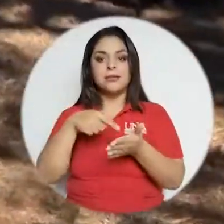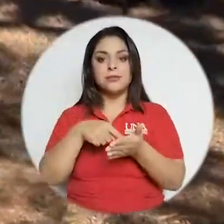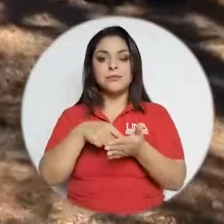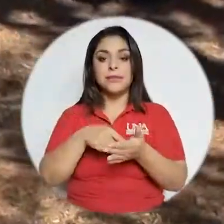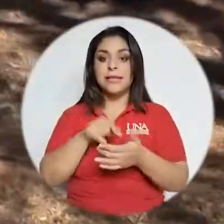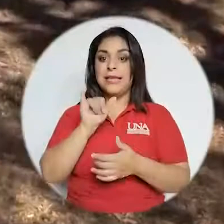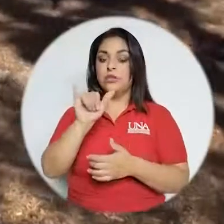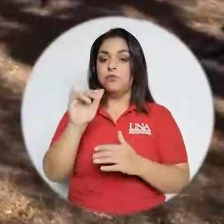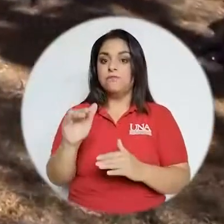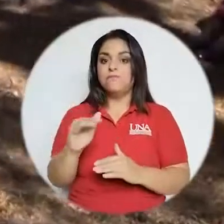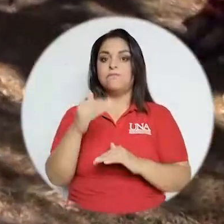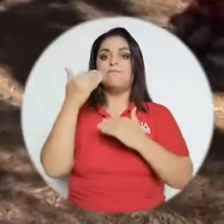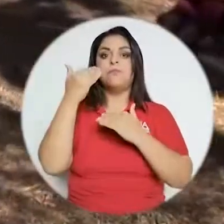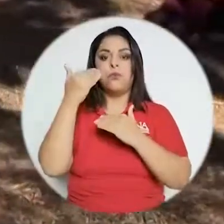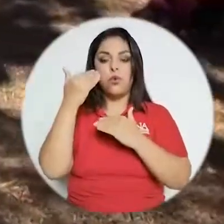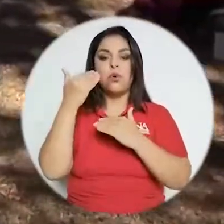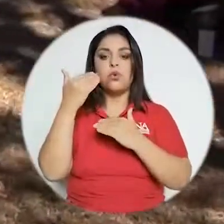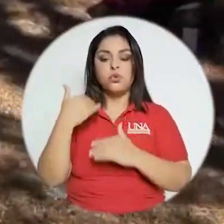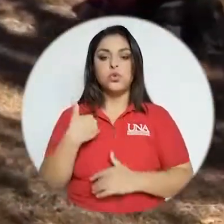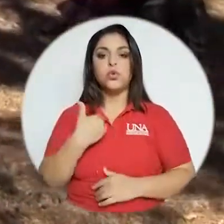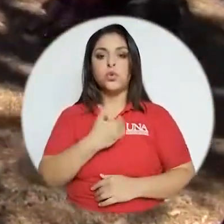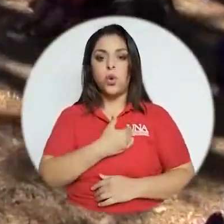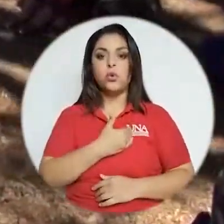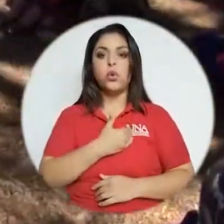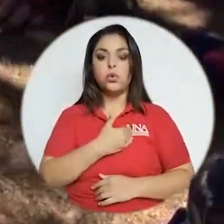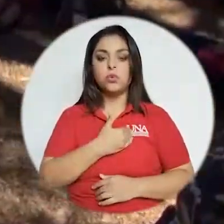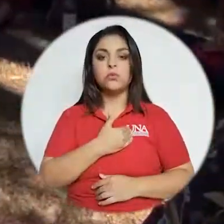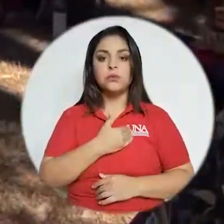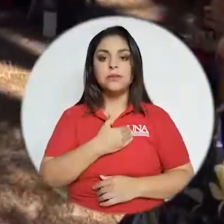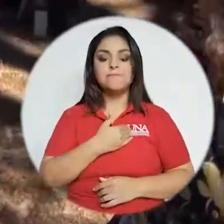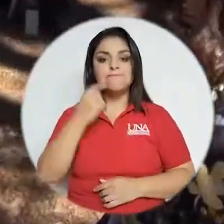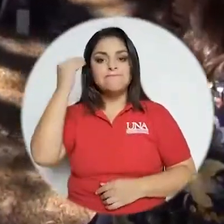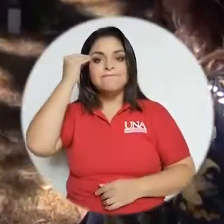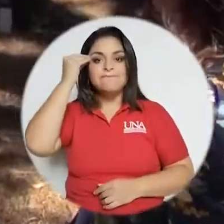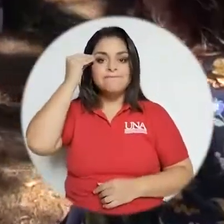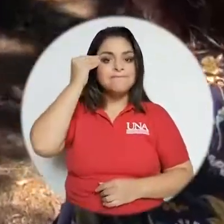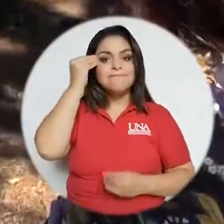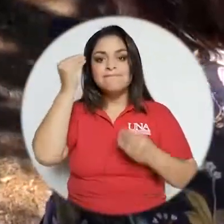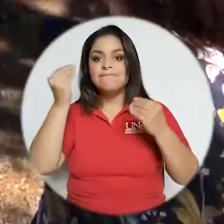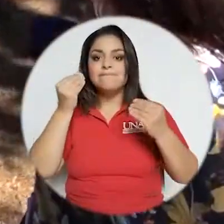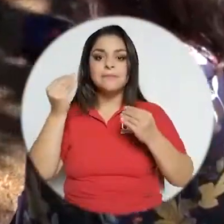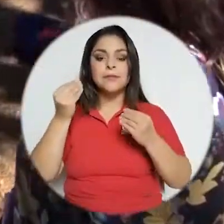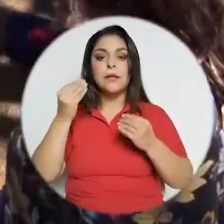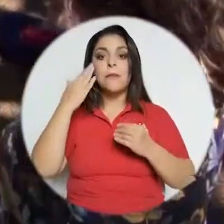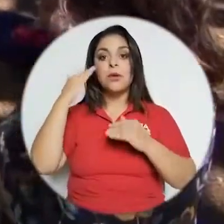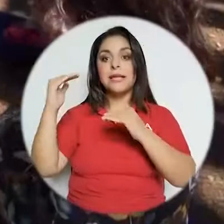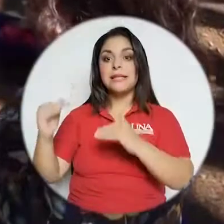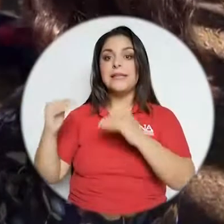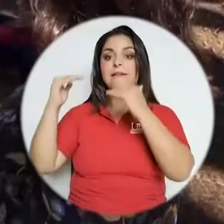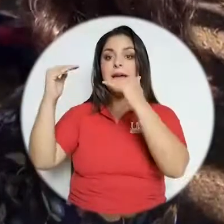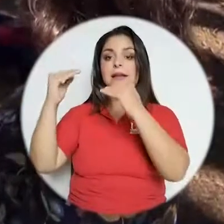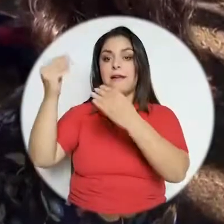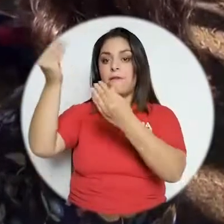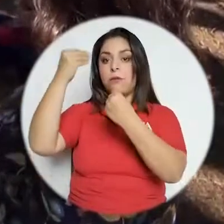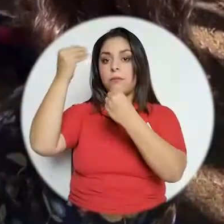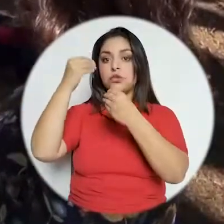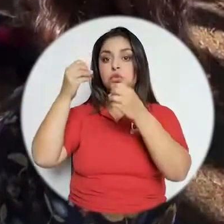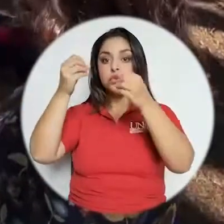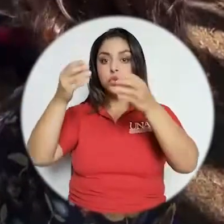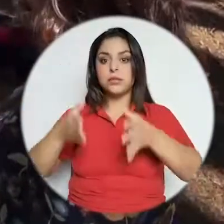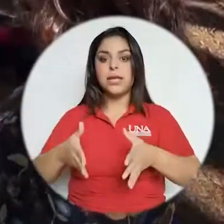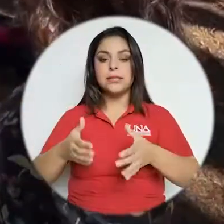en estas dinámicas. Y eso fue una limitación que nos puso sobre la mesa el nivel de formación